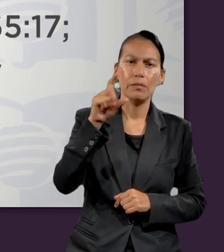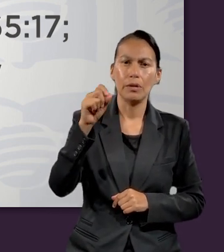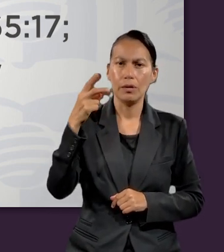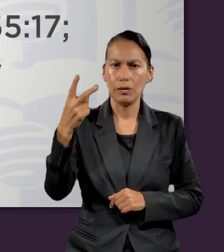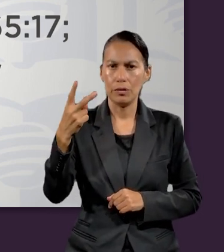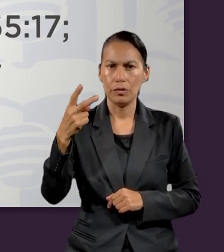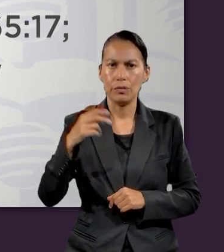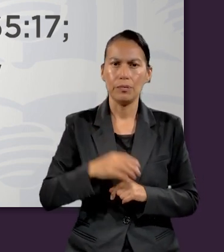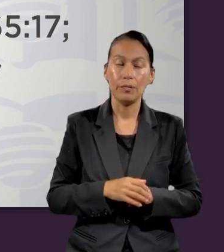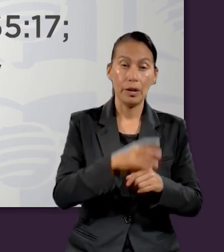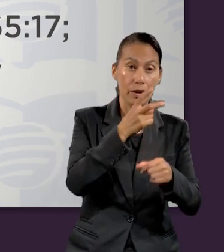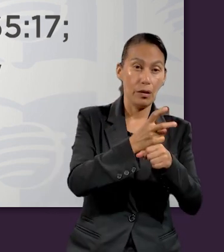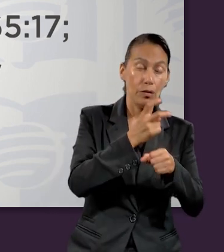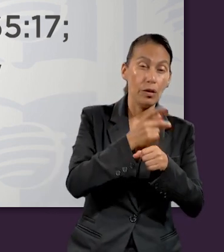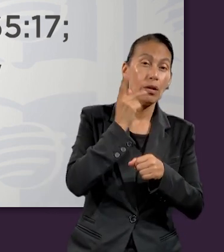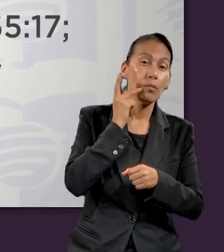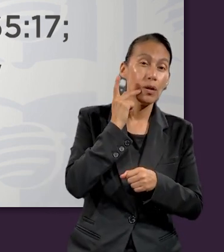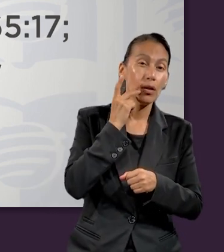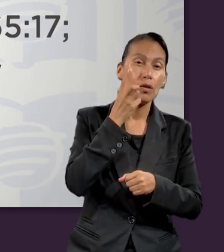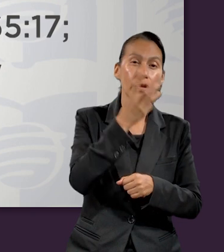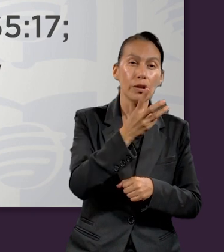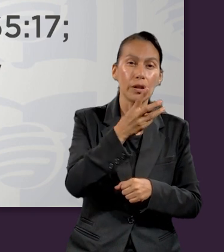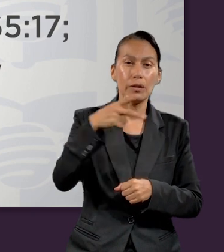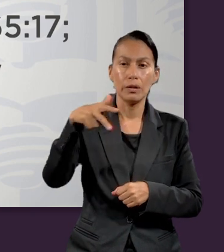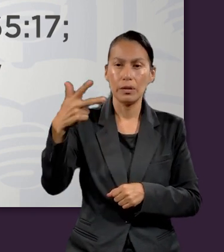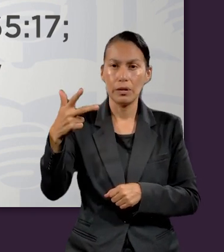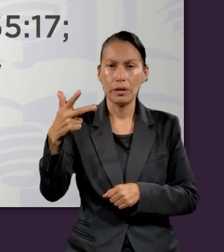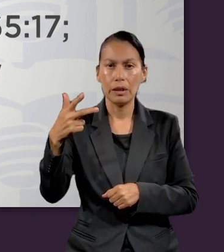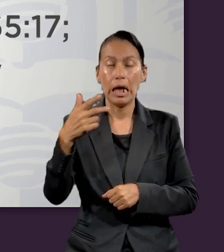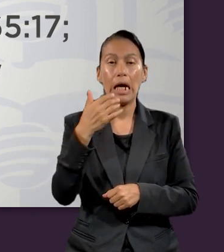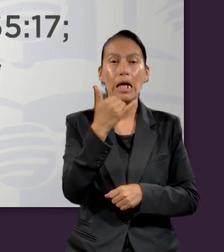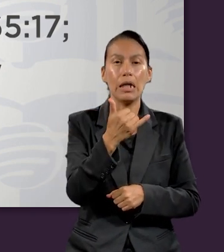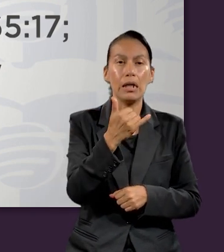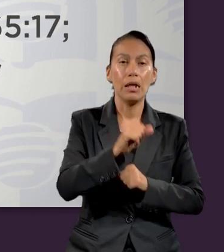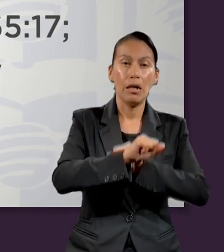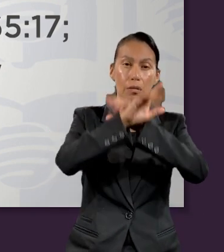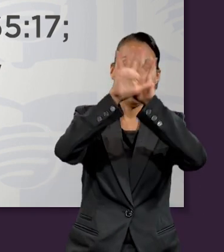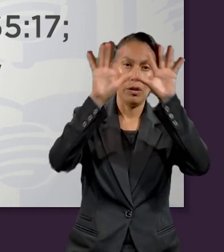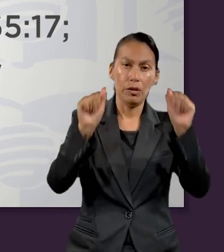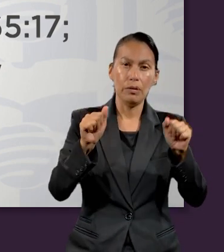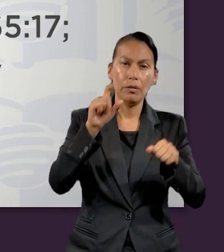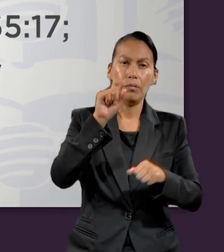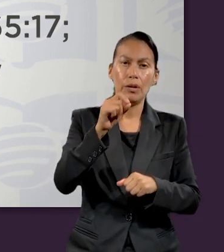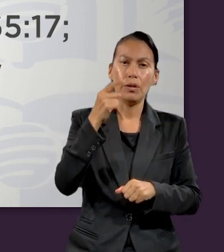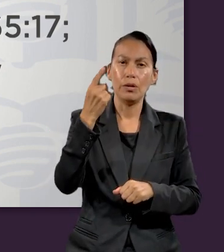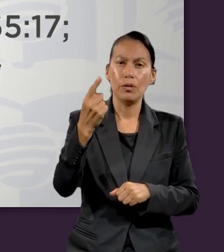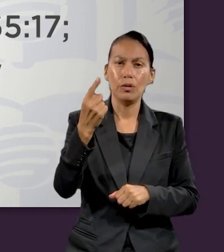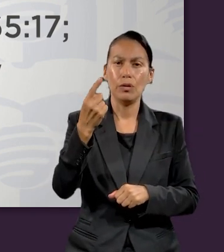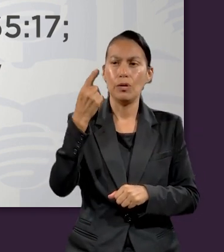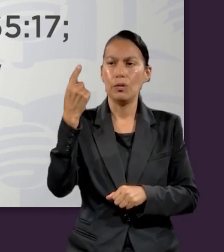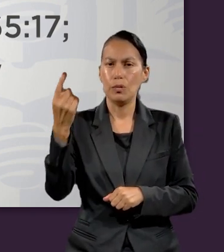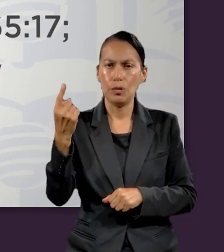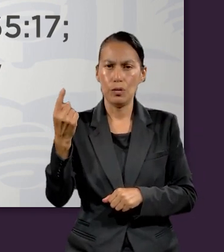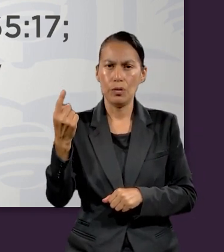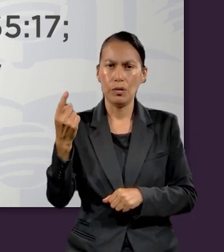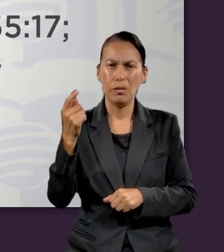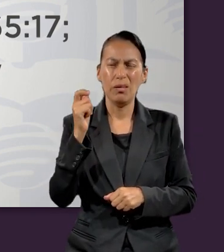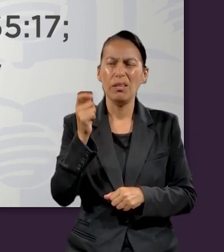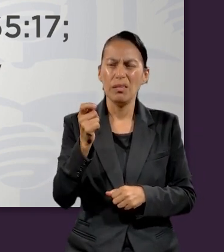guardar el día de reposo nos hace avanzar hacia la eternidad? Según Isaías